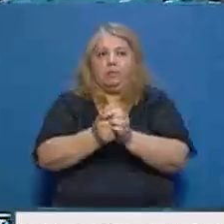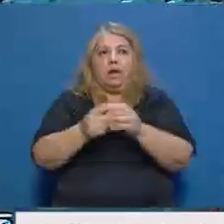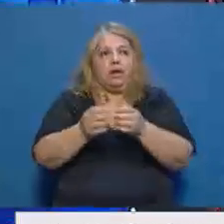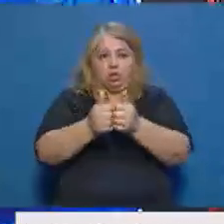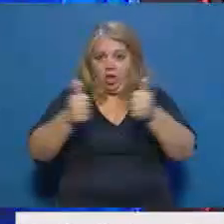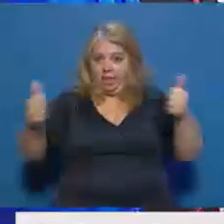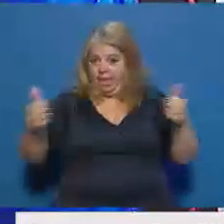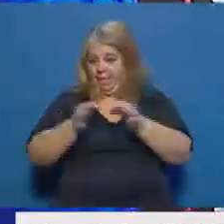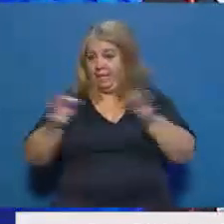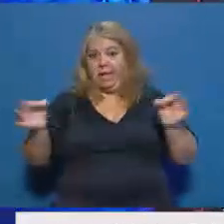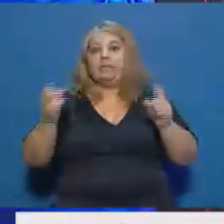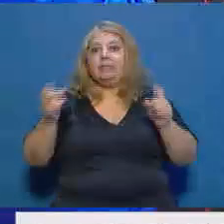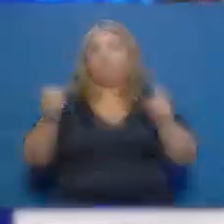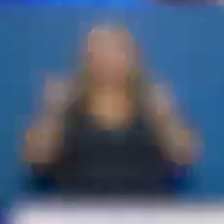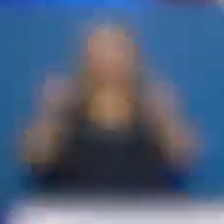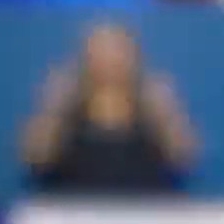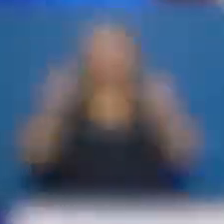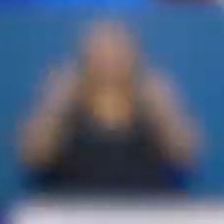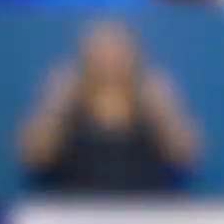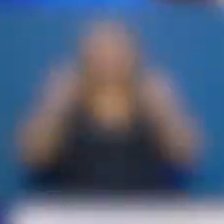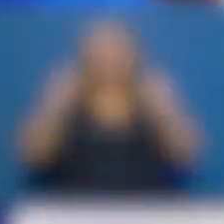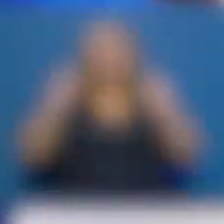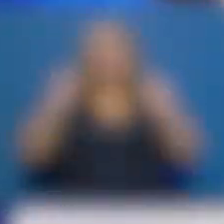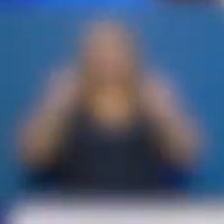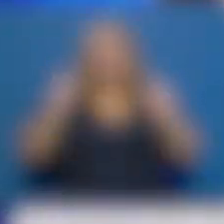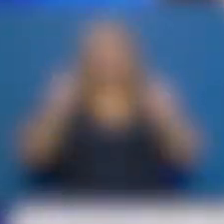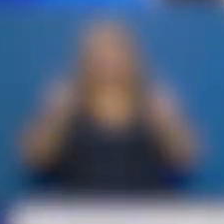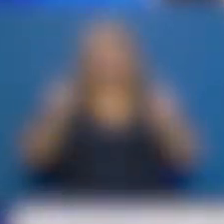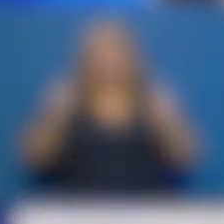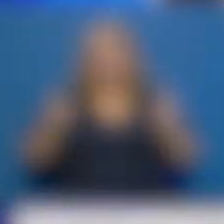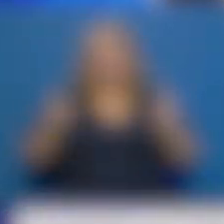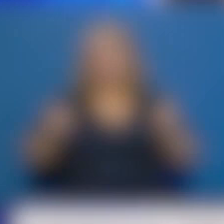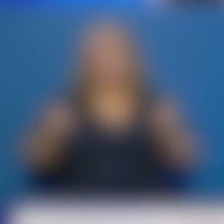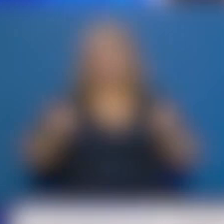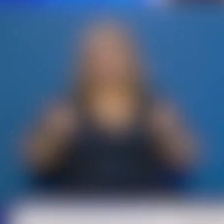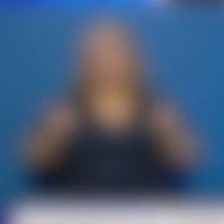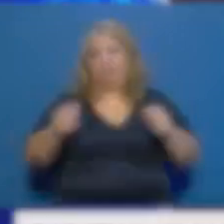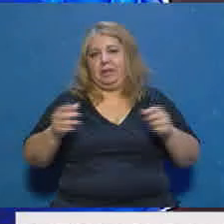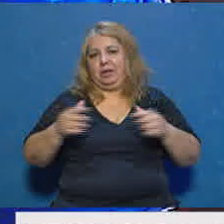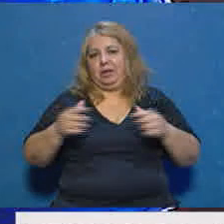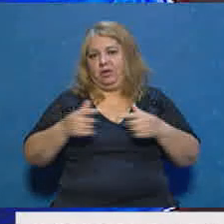así nos vamos a quedar bien lejos vamos a hacer una pausa y ahora